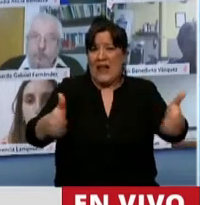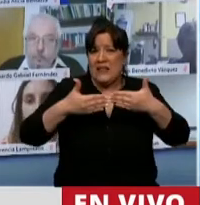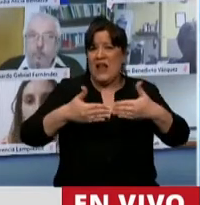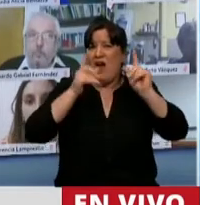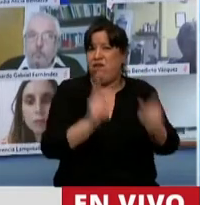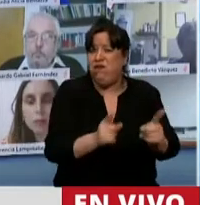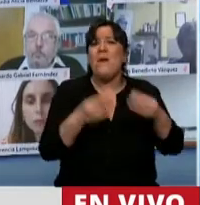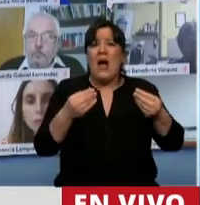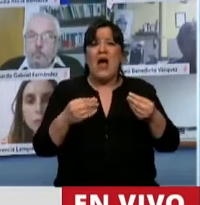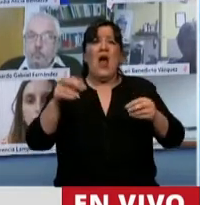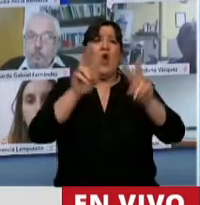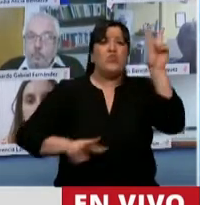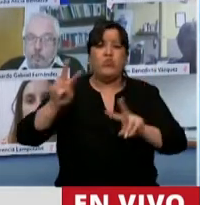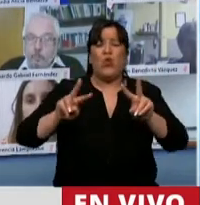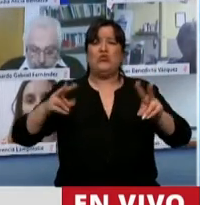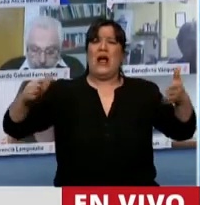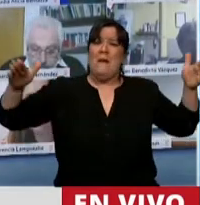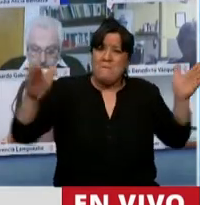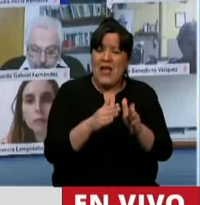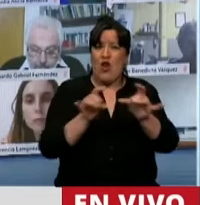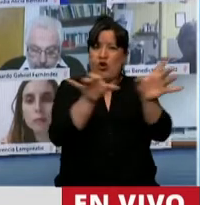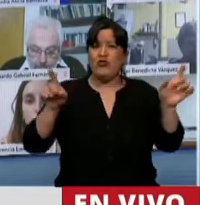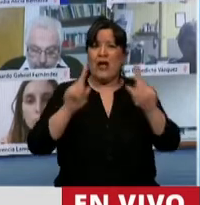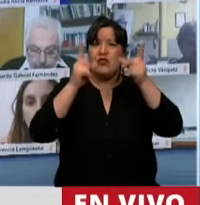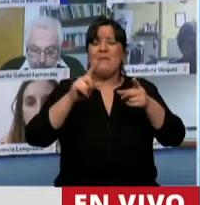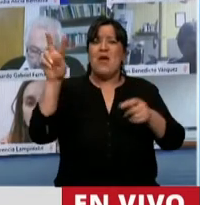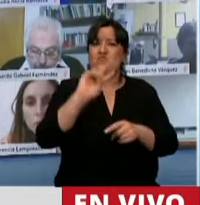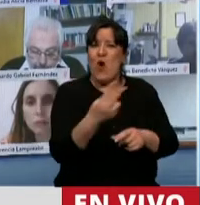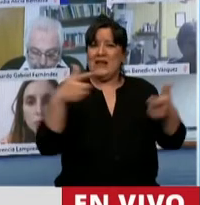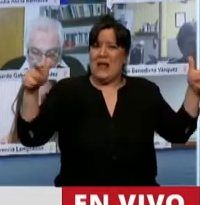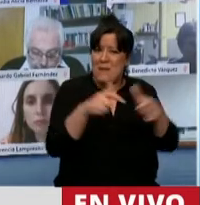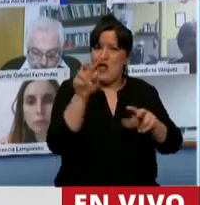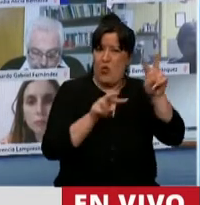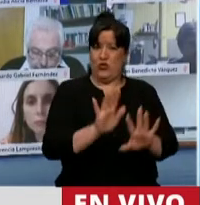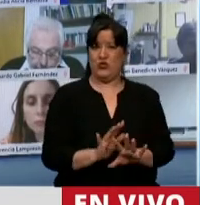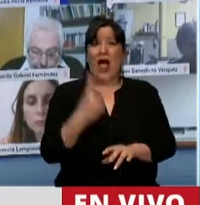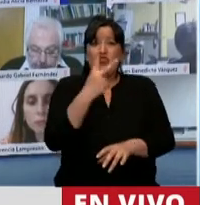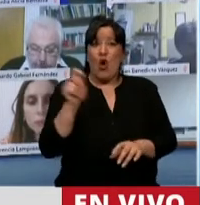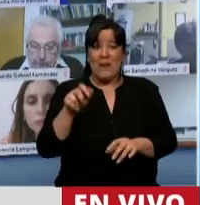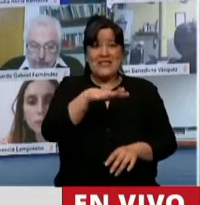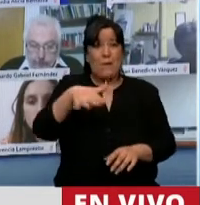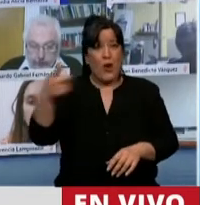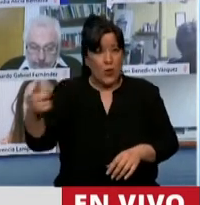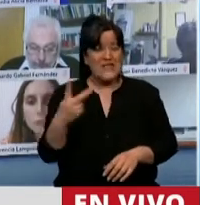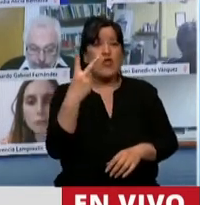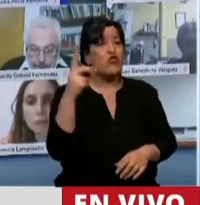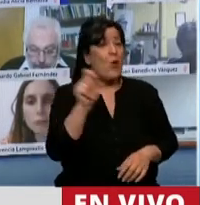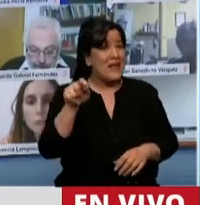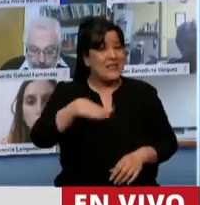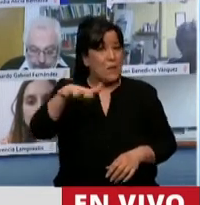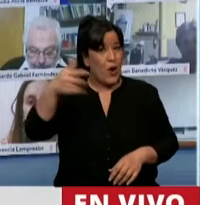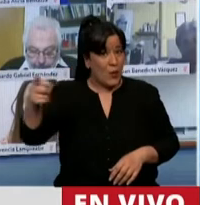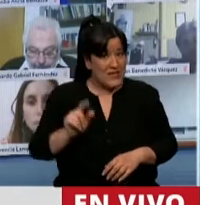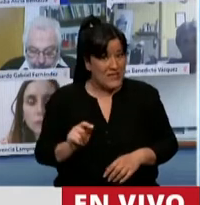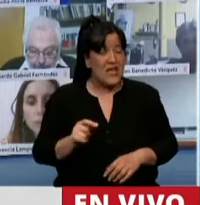los niveles de contagio y para bajar los niveles de muerte. Hace dos meses, en la provincia de Buenos Aires, hace dos meses,